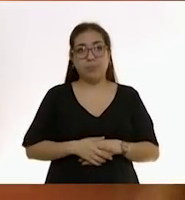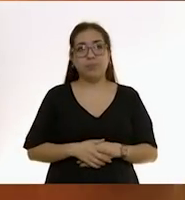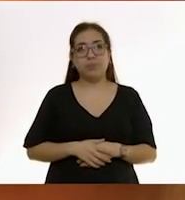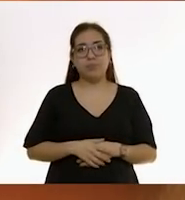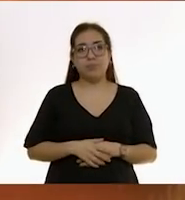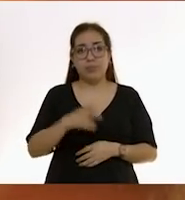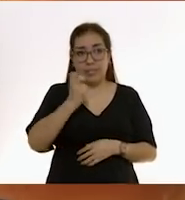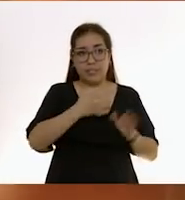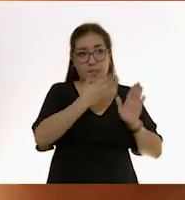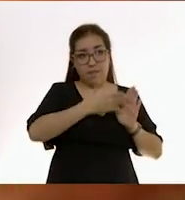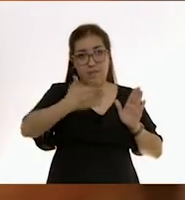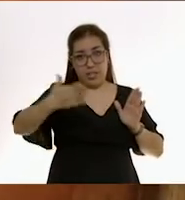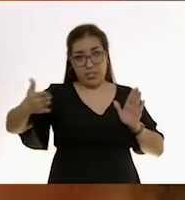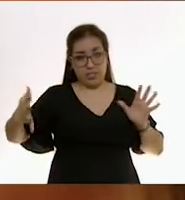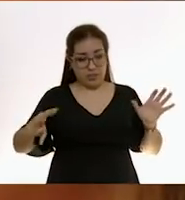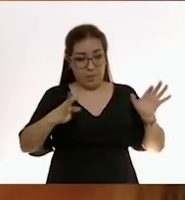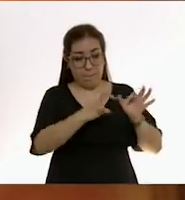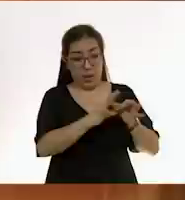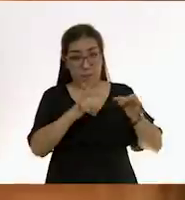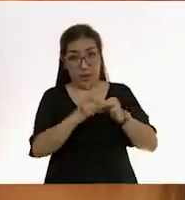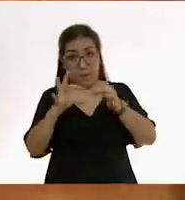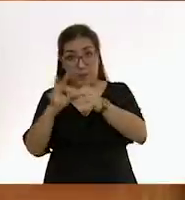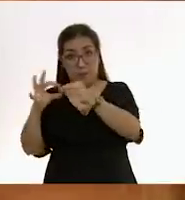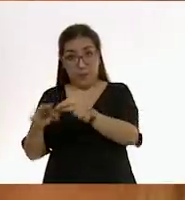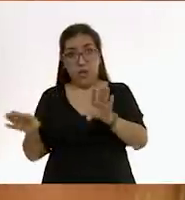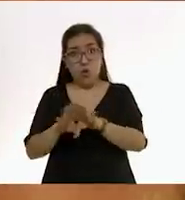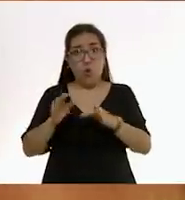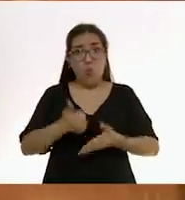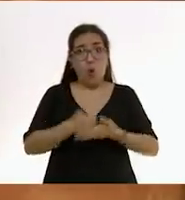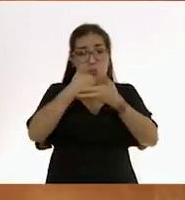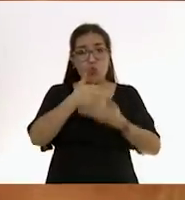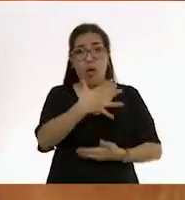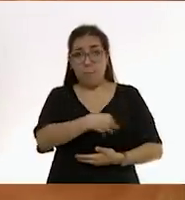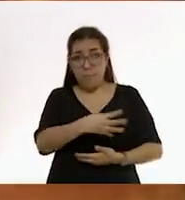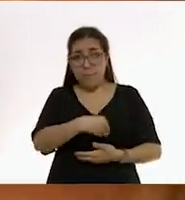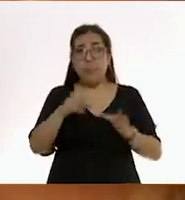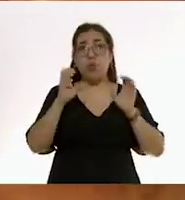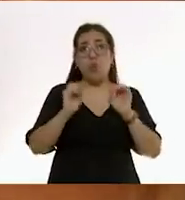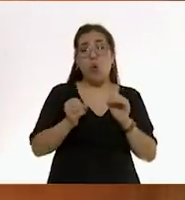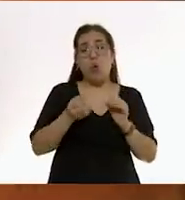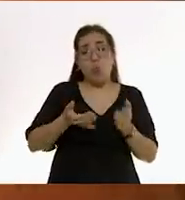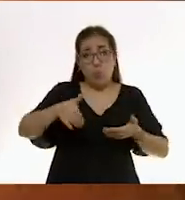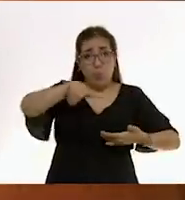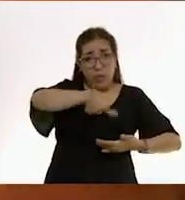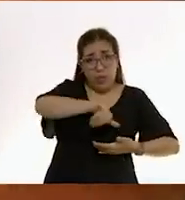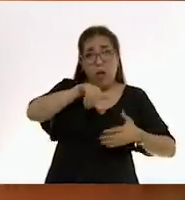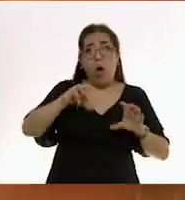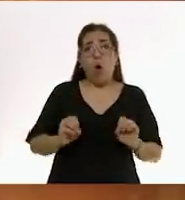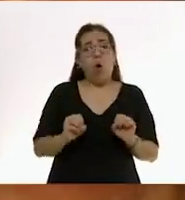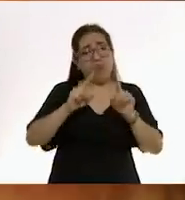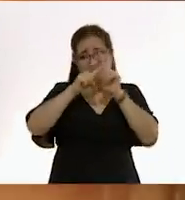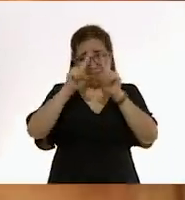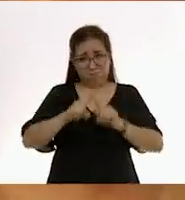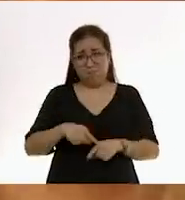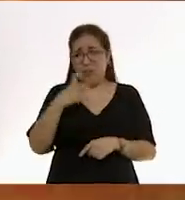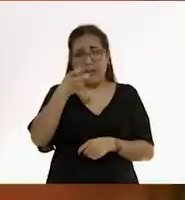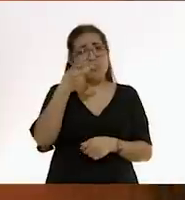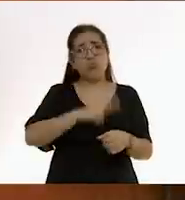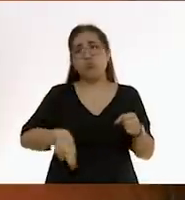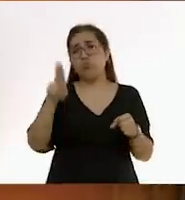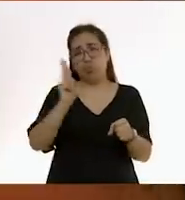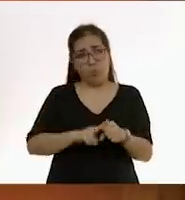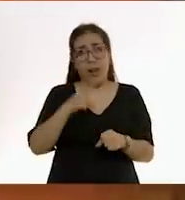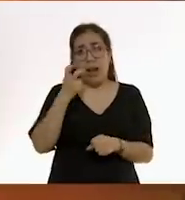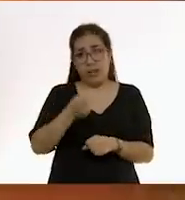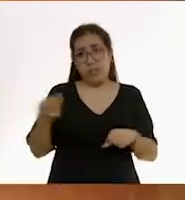ayuda, ya sea del pecho, de los brazos, de una botella, es normal, es algo que de